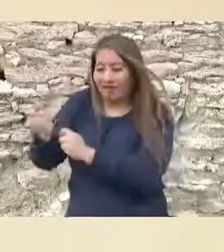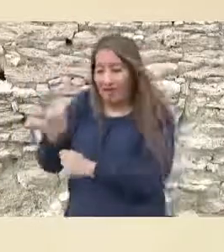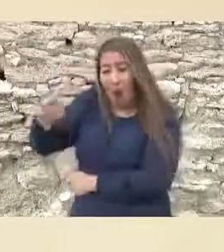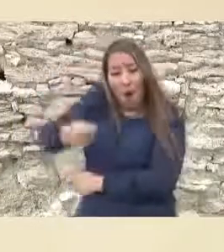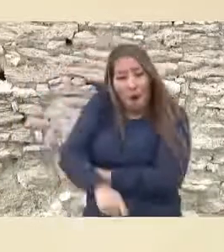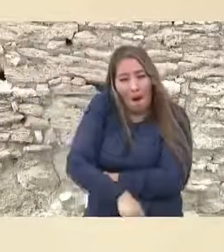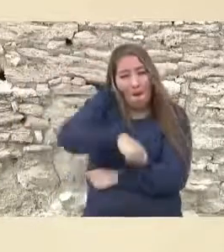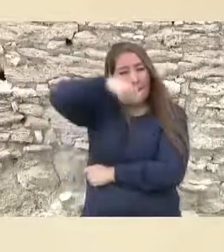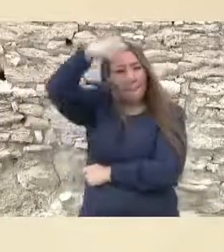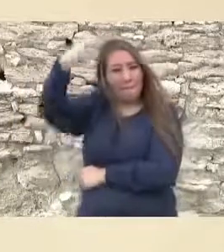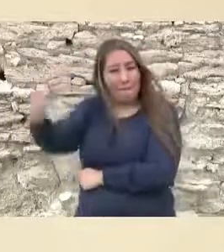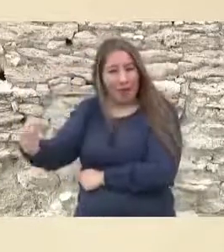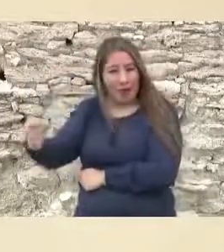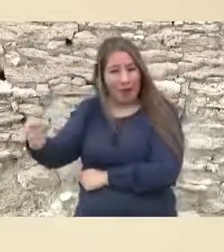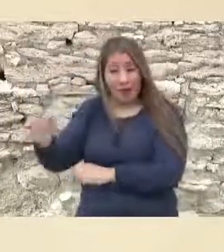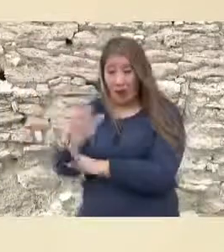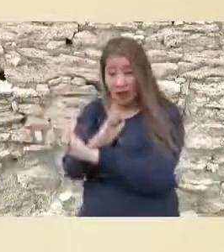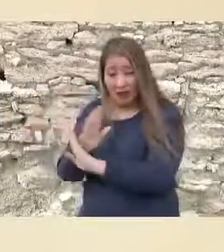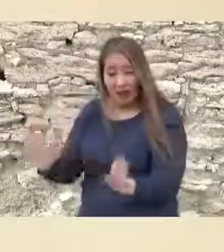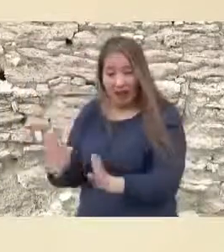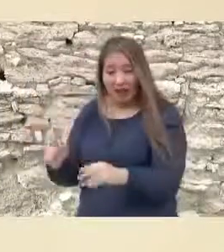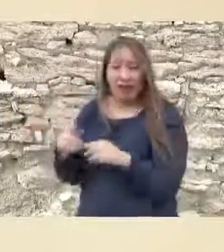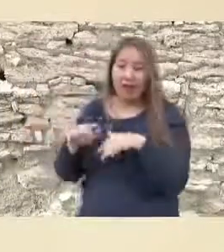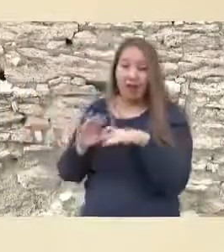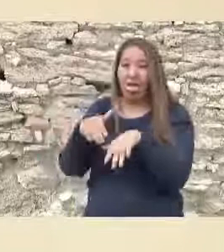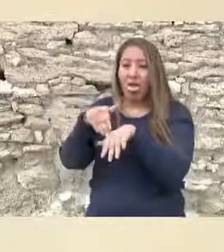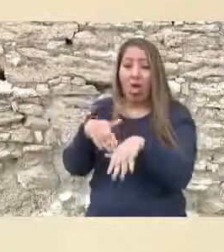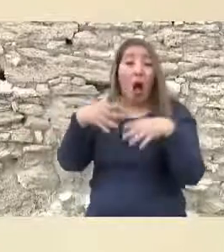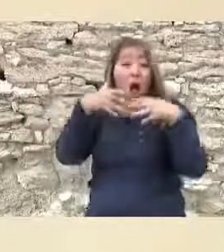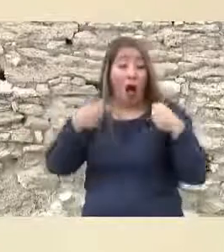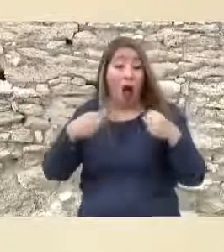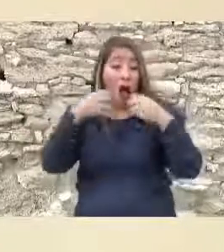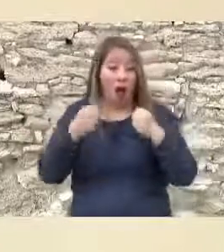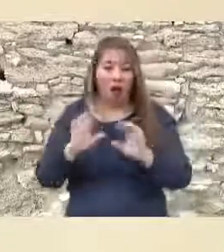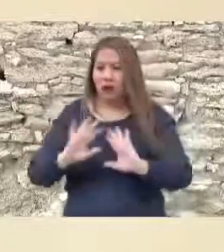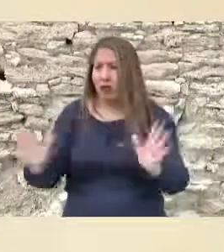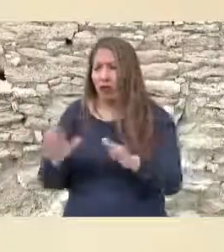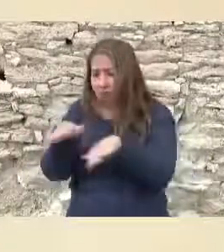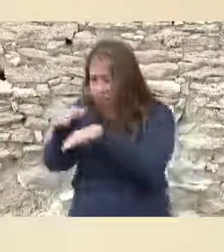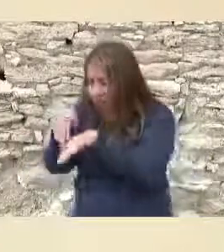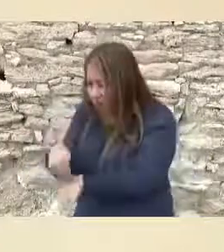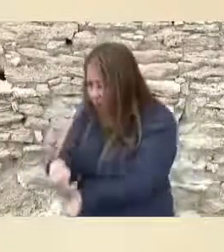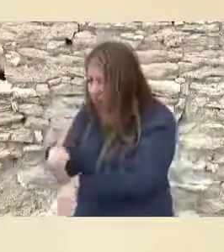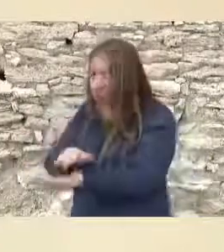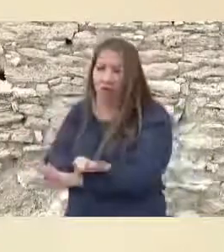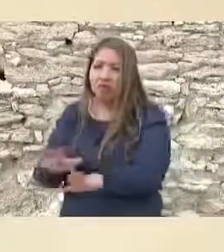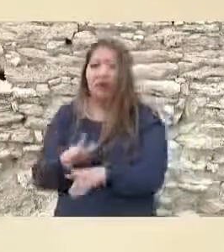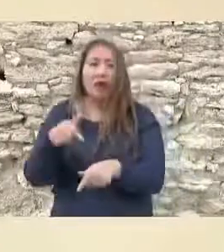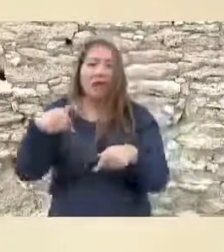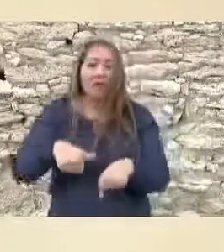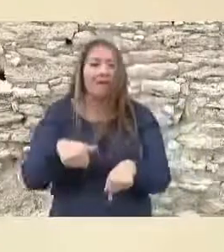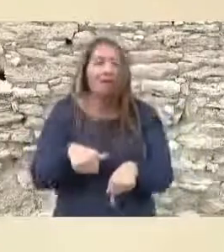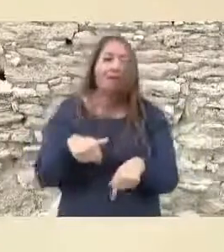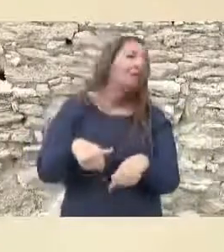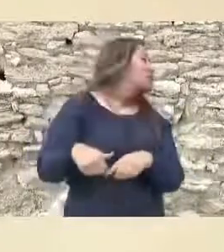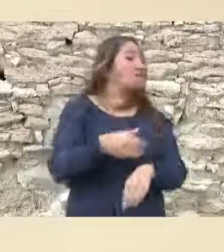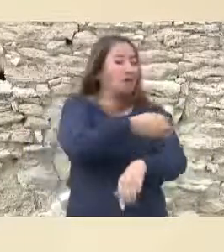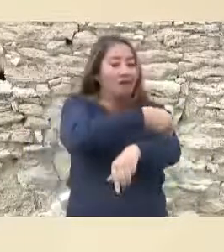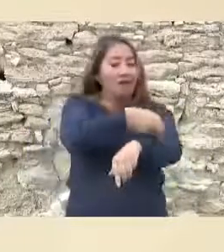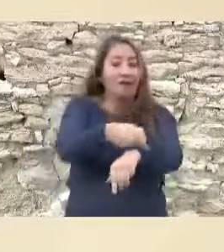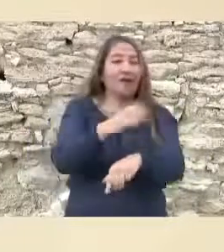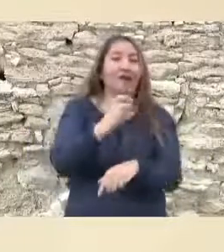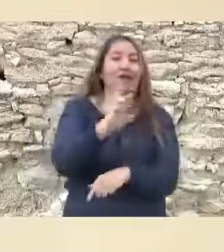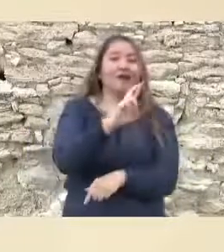Maximiliano como símbolo de la rendición. Este acontecimiento confirma la posición que siempre mantuvo la familia